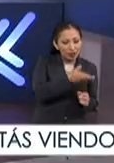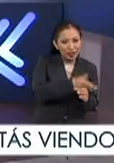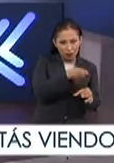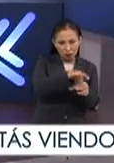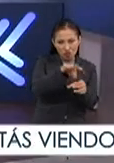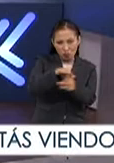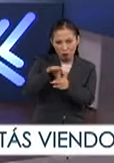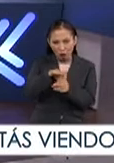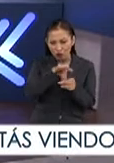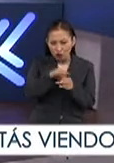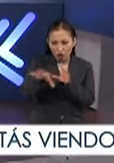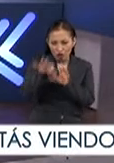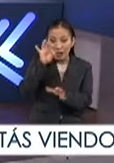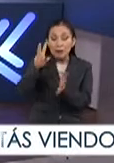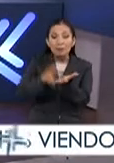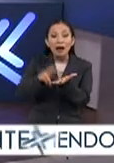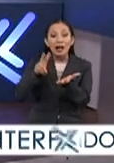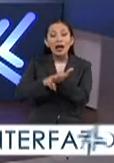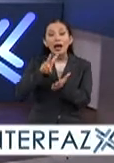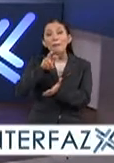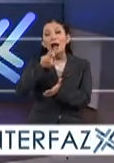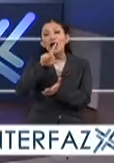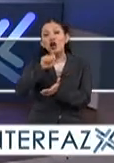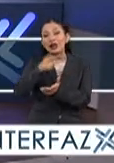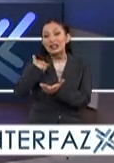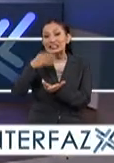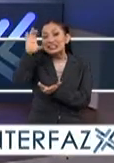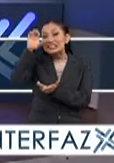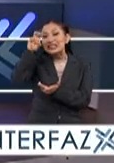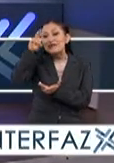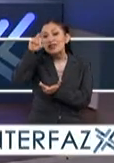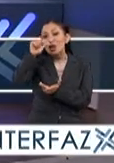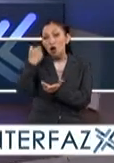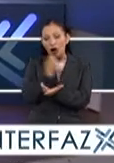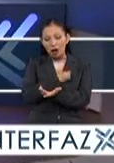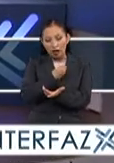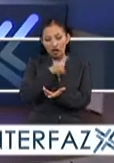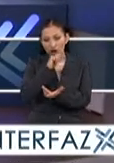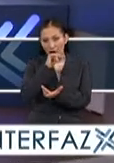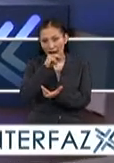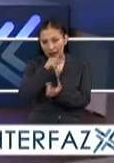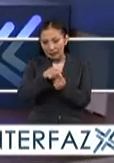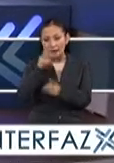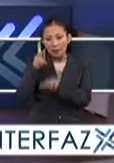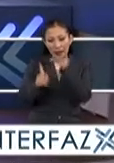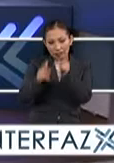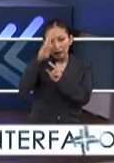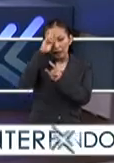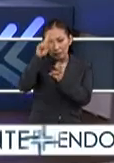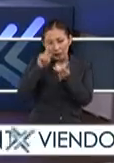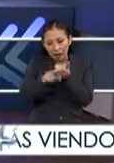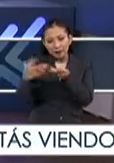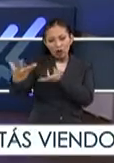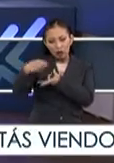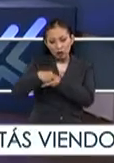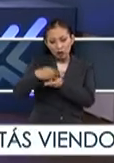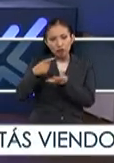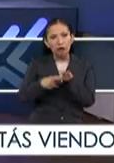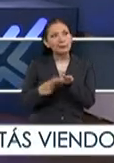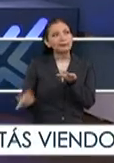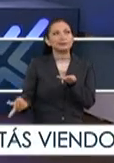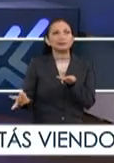electorales junto con los valores de la cultura cívica, valores como la tolerancia, el diálogo, el respeto, la inclusión,